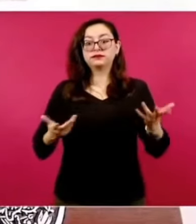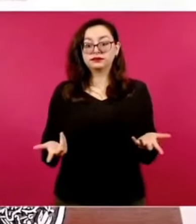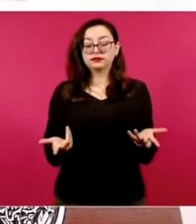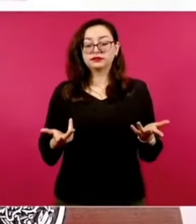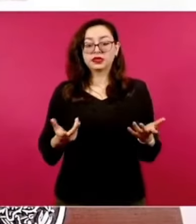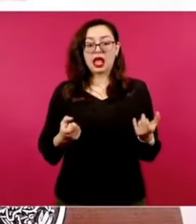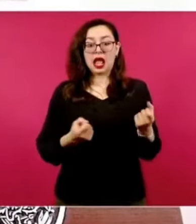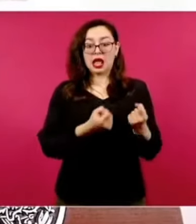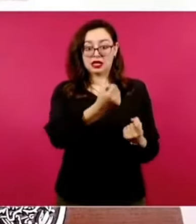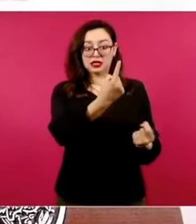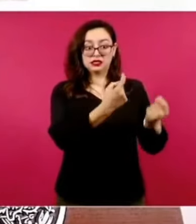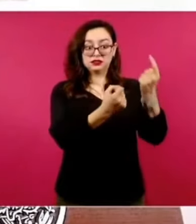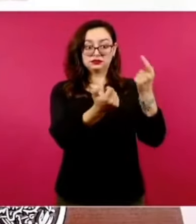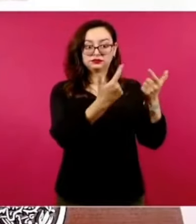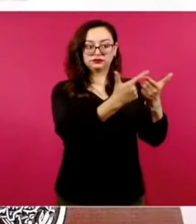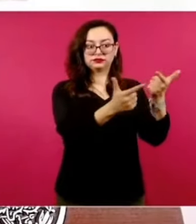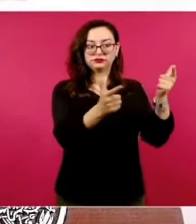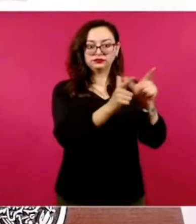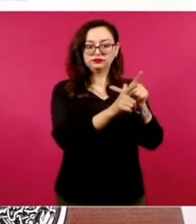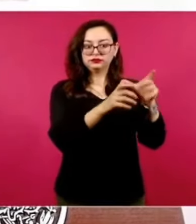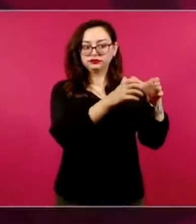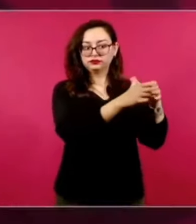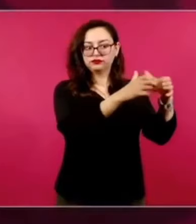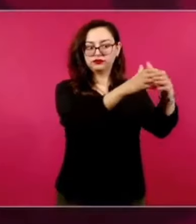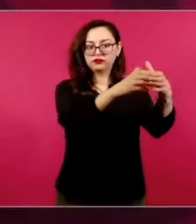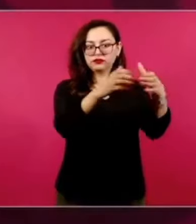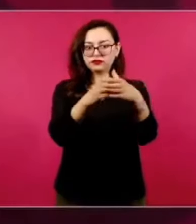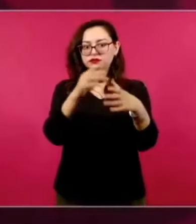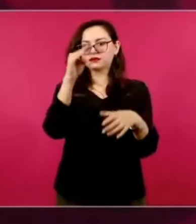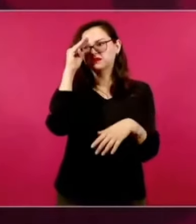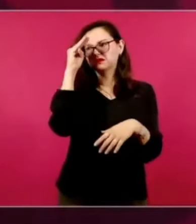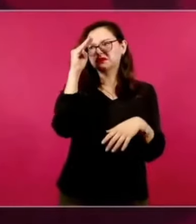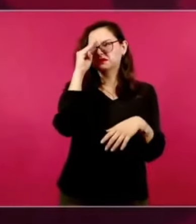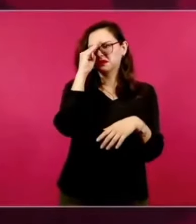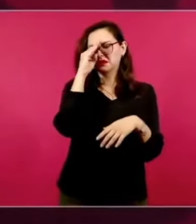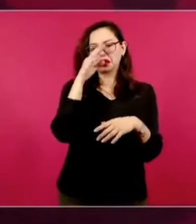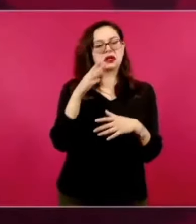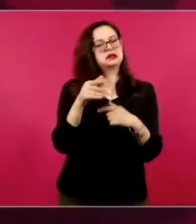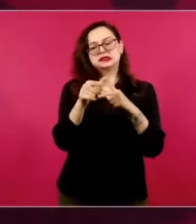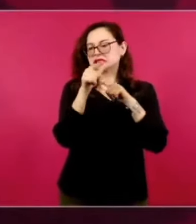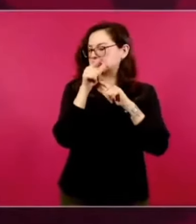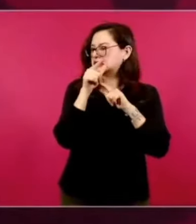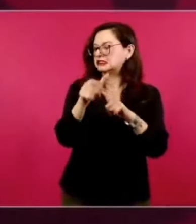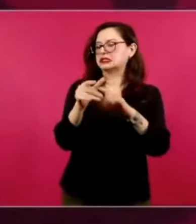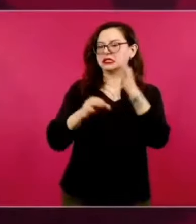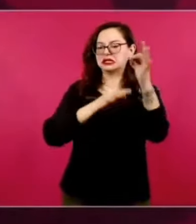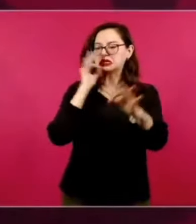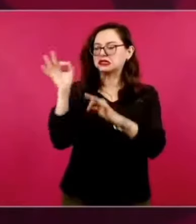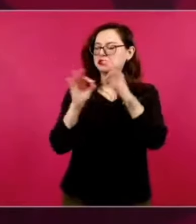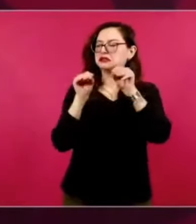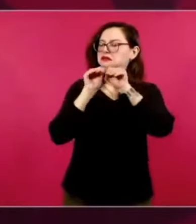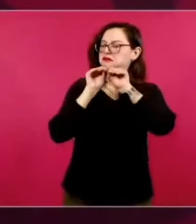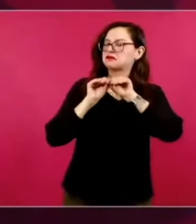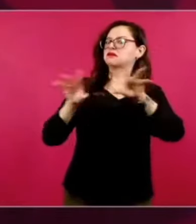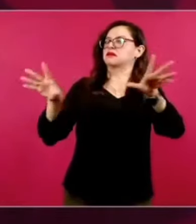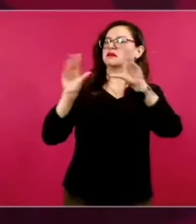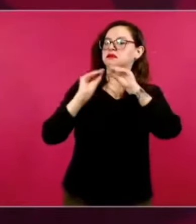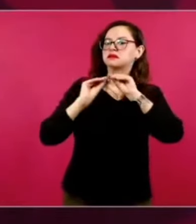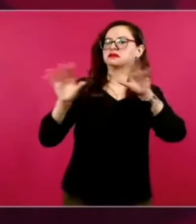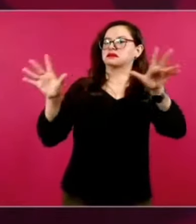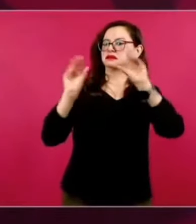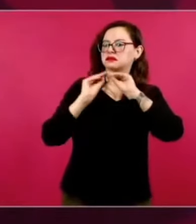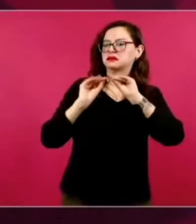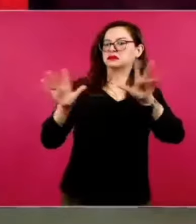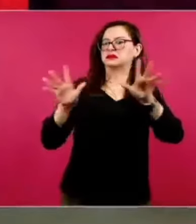a que el gobierno se mantenga